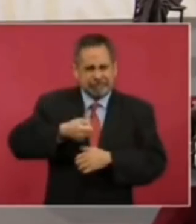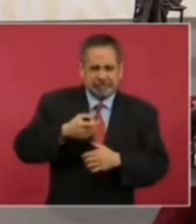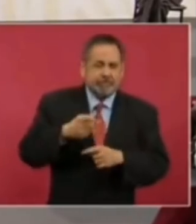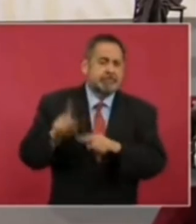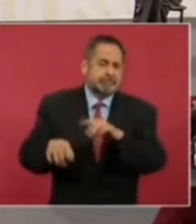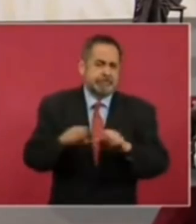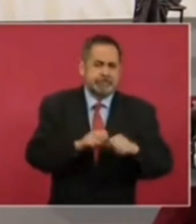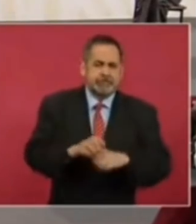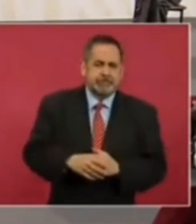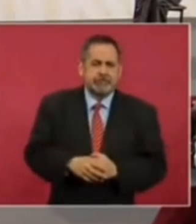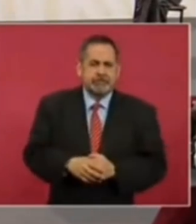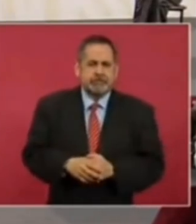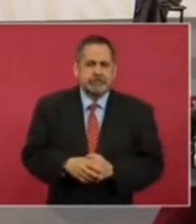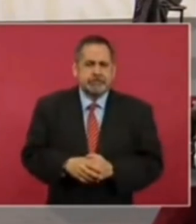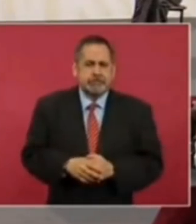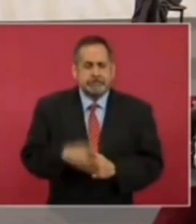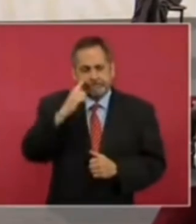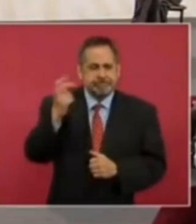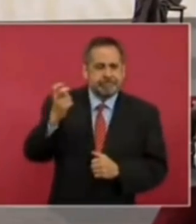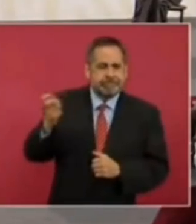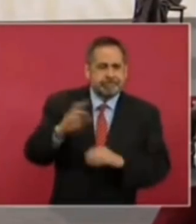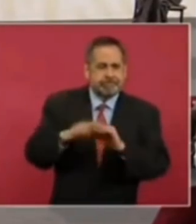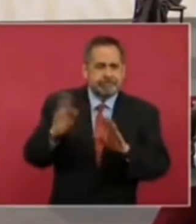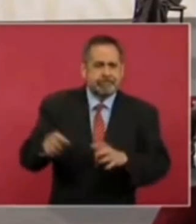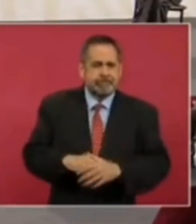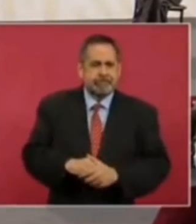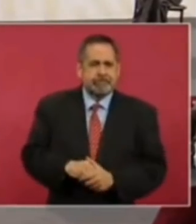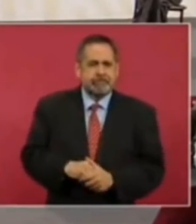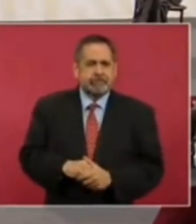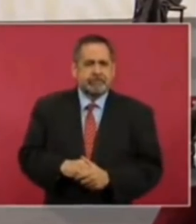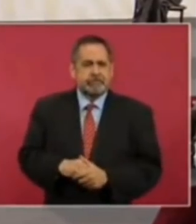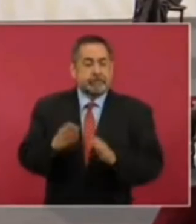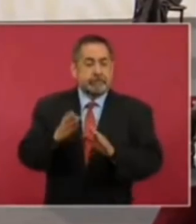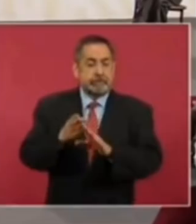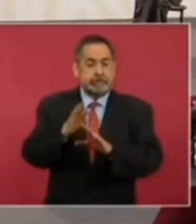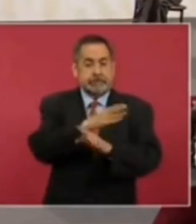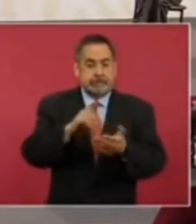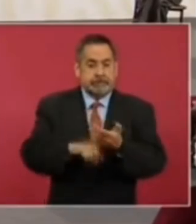Pero a ver si no hay una imagen… Ahí están, están más. Ahí está el palacio atrás.